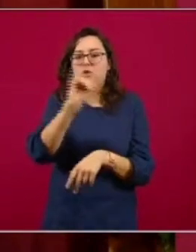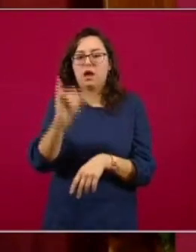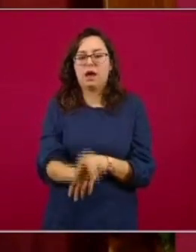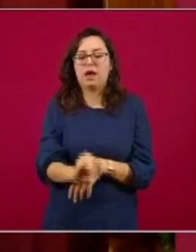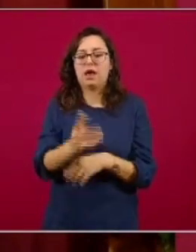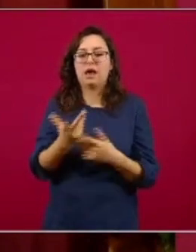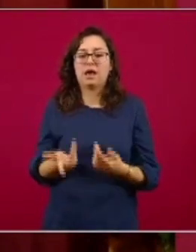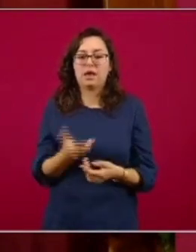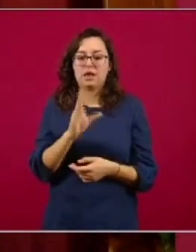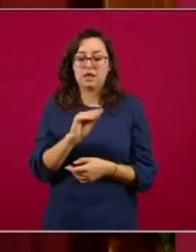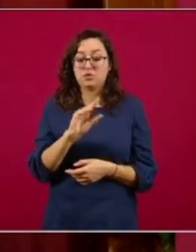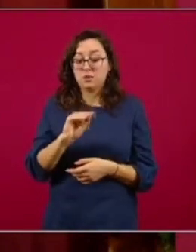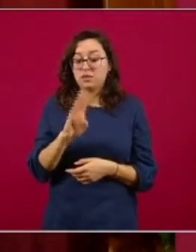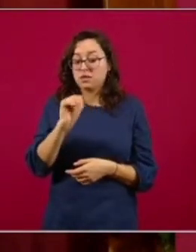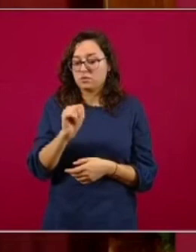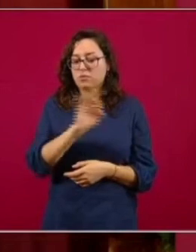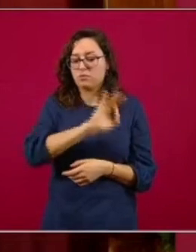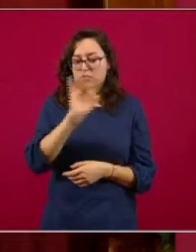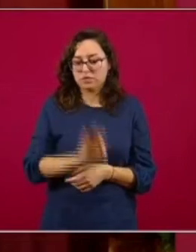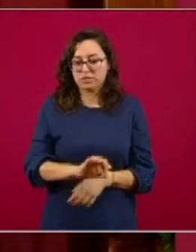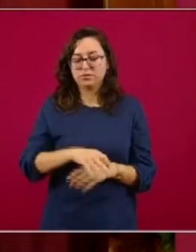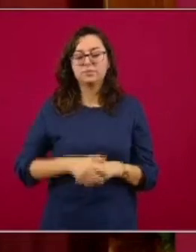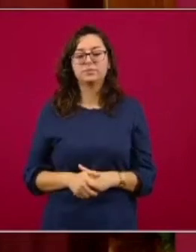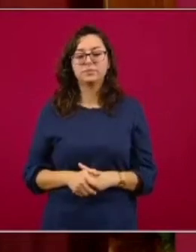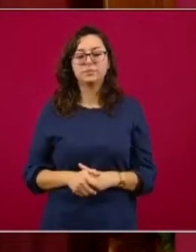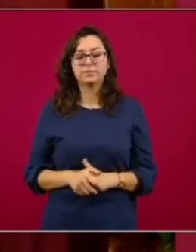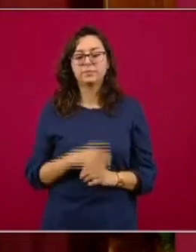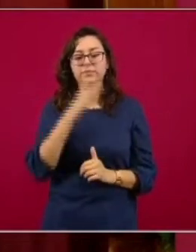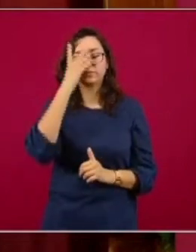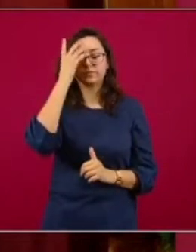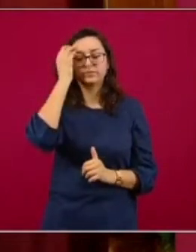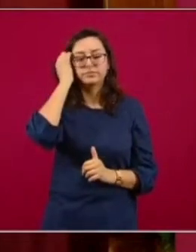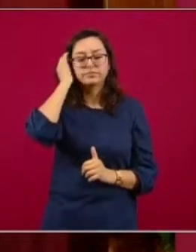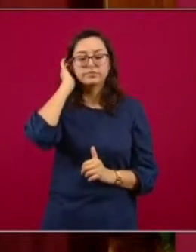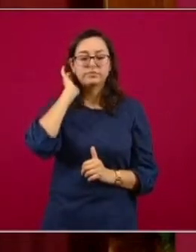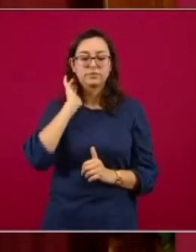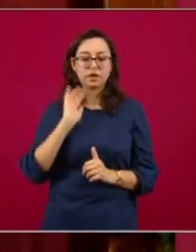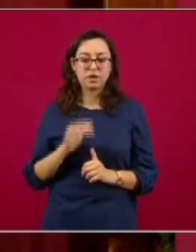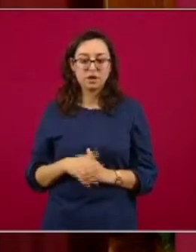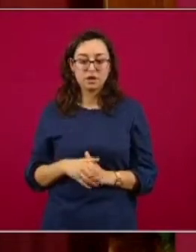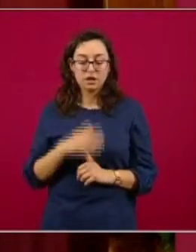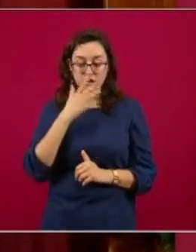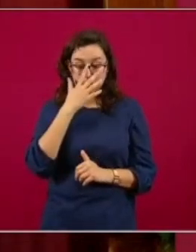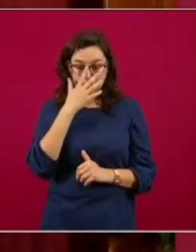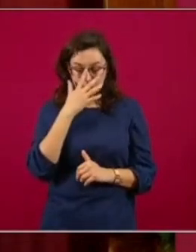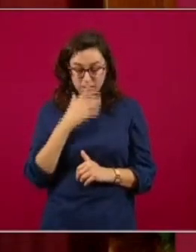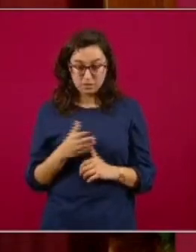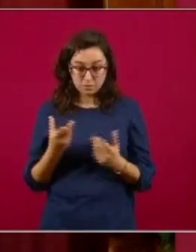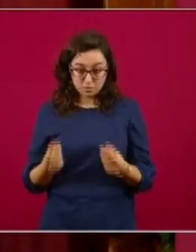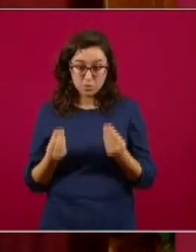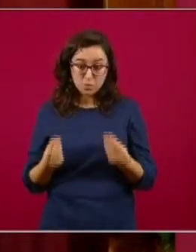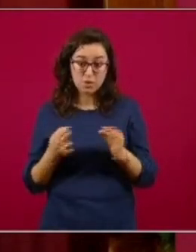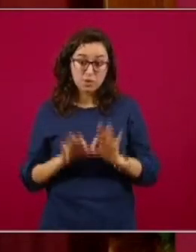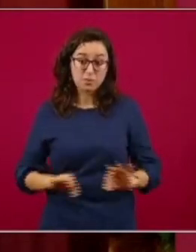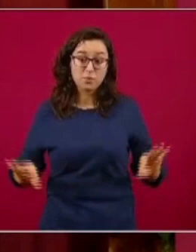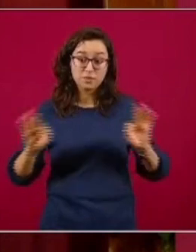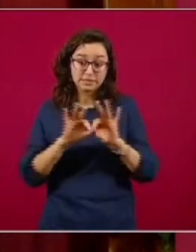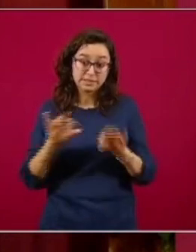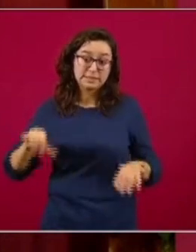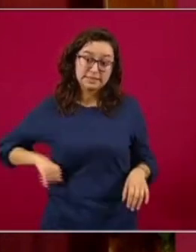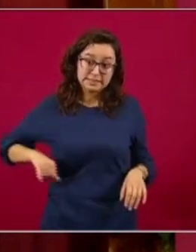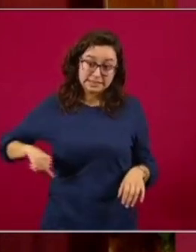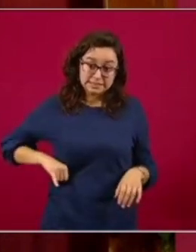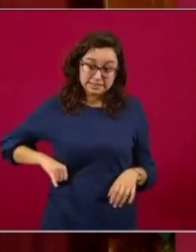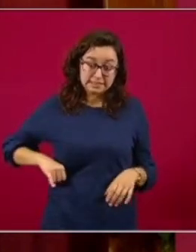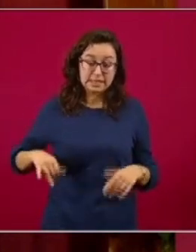99%. Y lo que es muy interesante es que los datos que yo les voy a presentar ya hacen un ajuste por